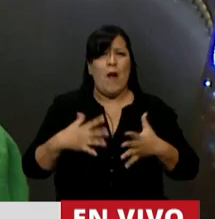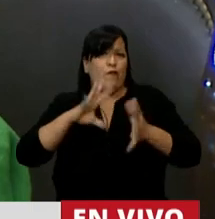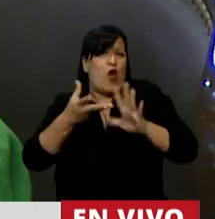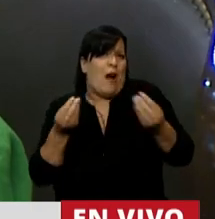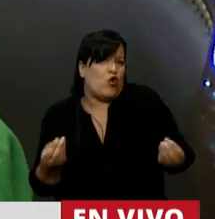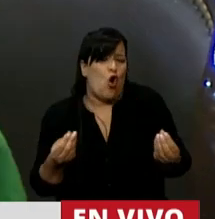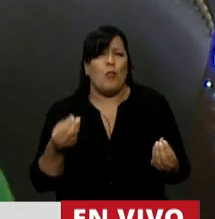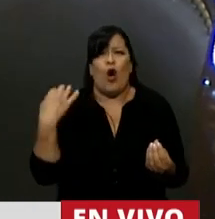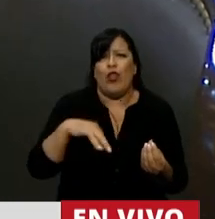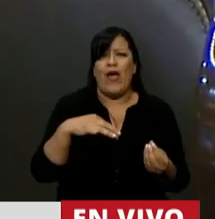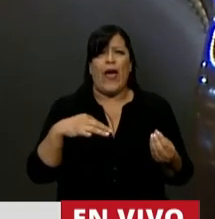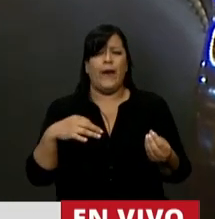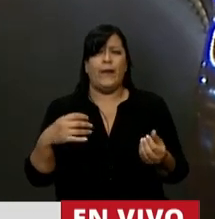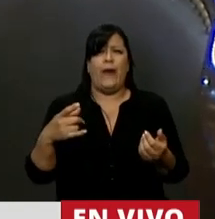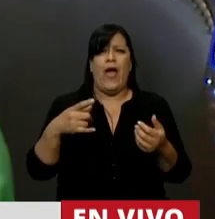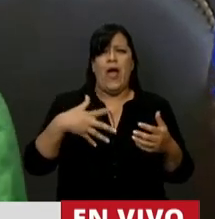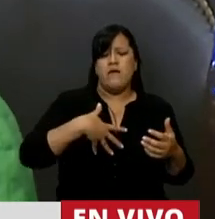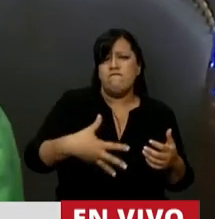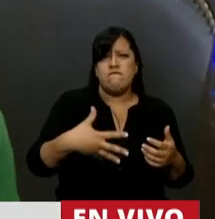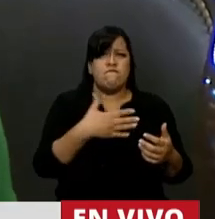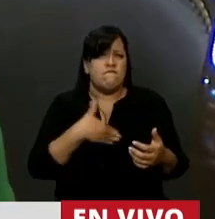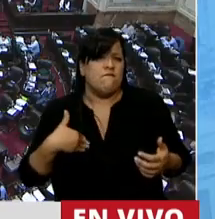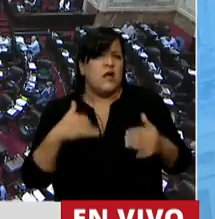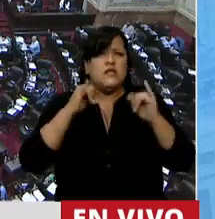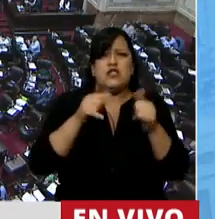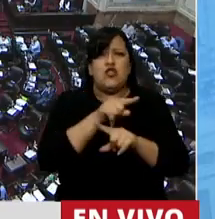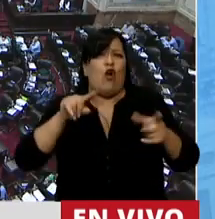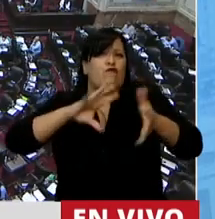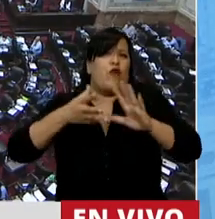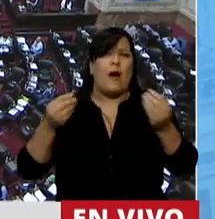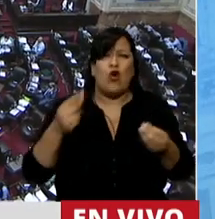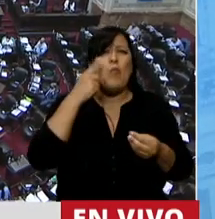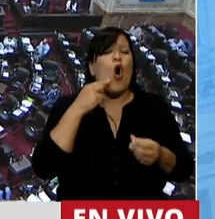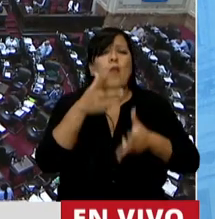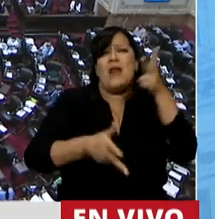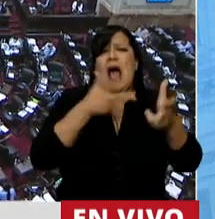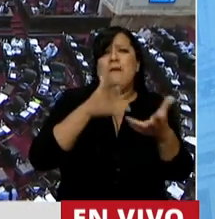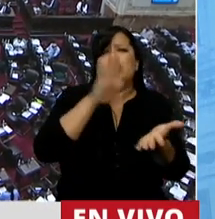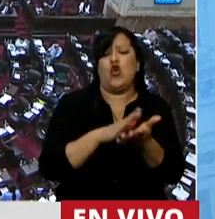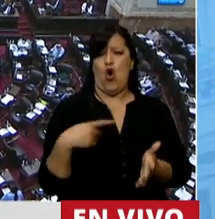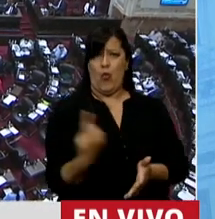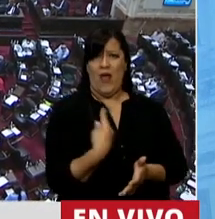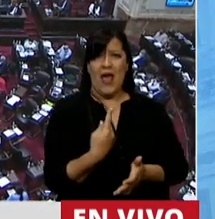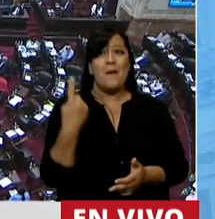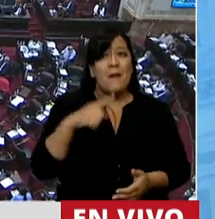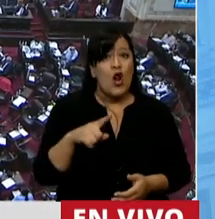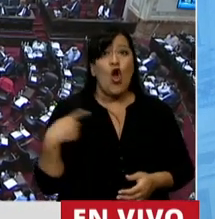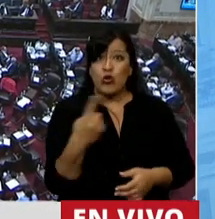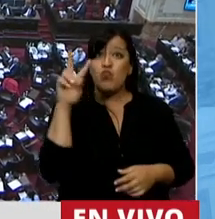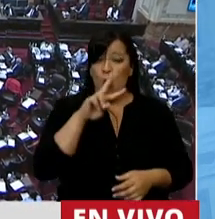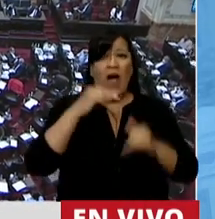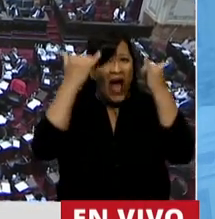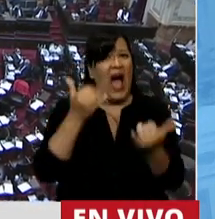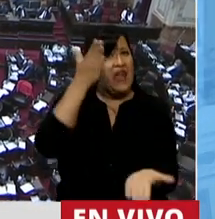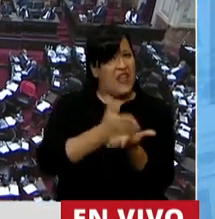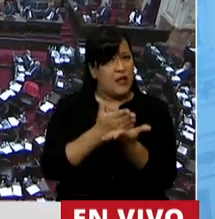tenemos que ejercer nuestra maternidad o no ejercerla. Y yo quiero decirles a todos que somos sujetas de derechos y